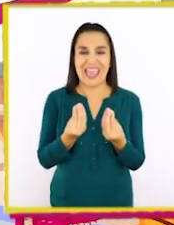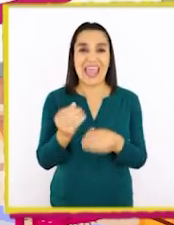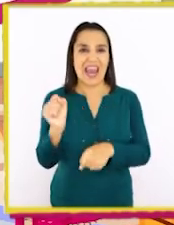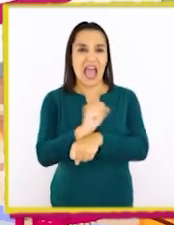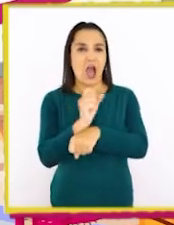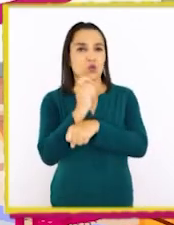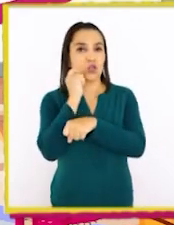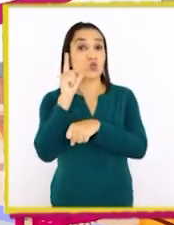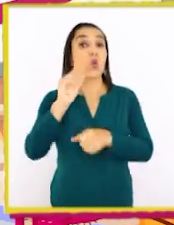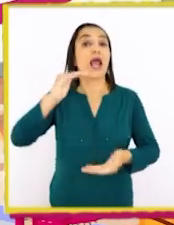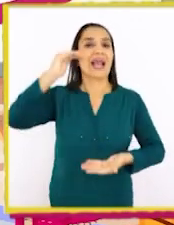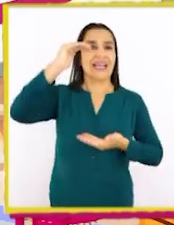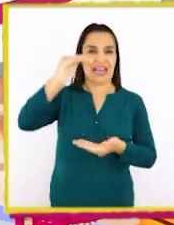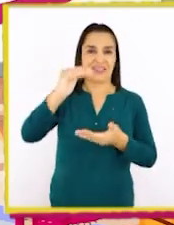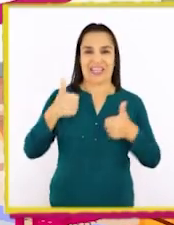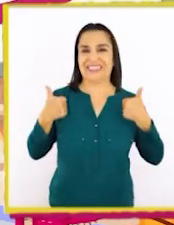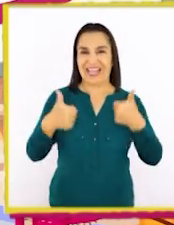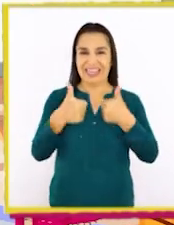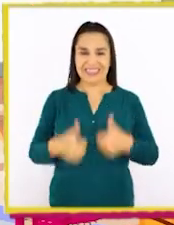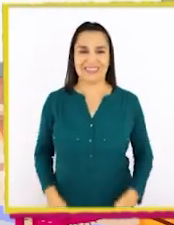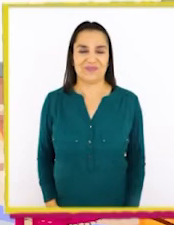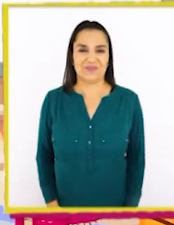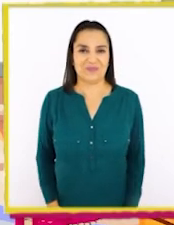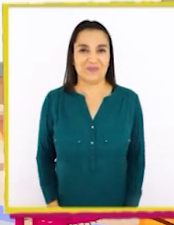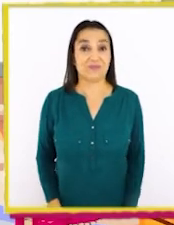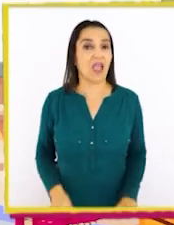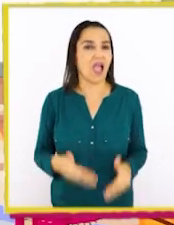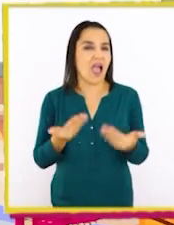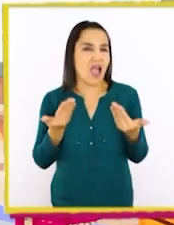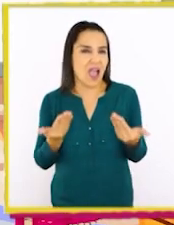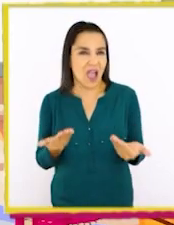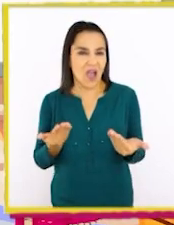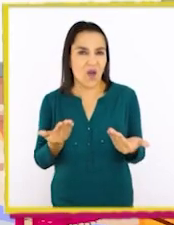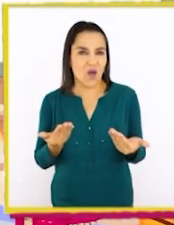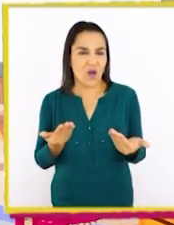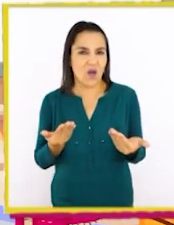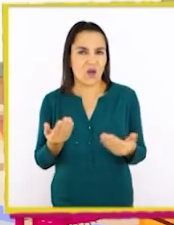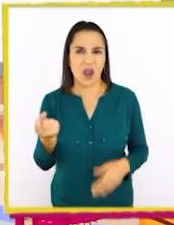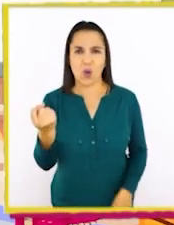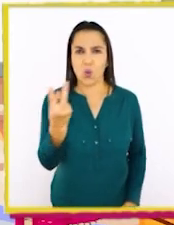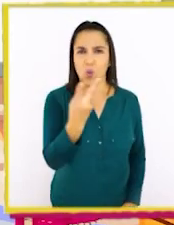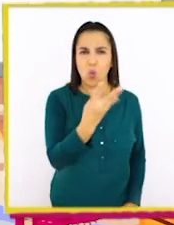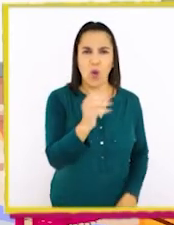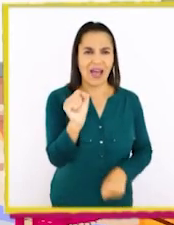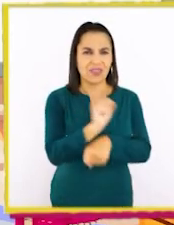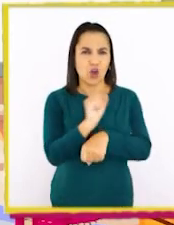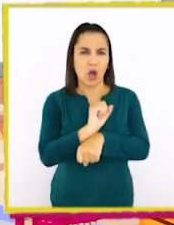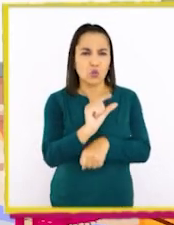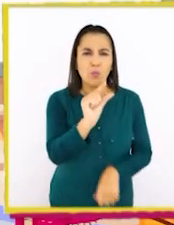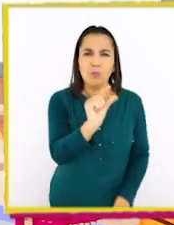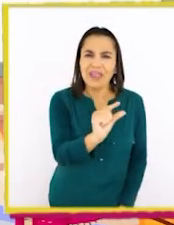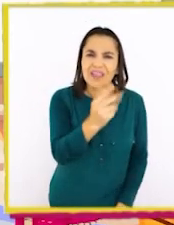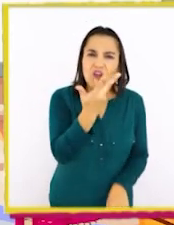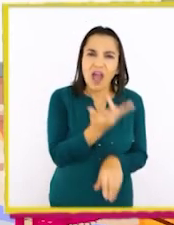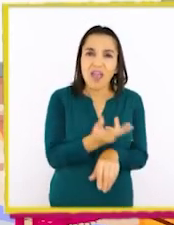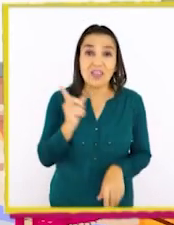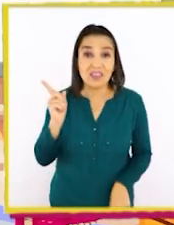¡Un auto azul grande! ¡Excelente! Y ahora... ¿Cuántos autos pequeños tenemos?